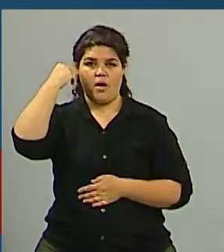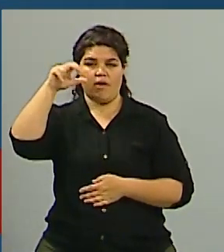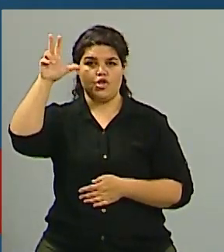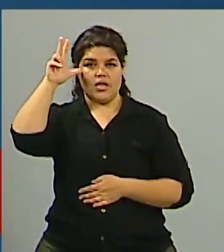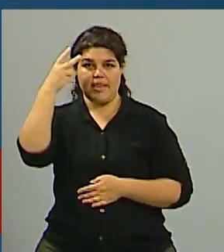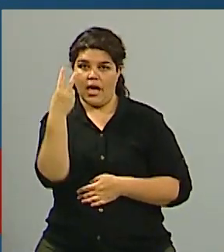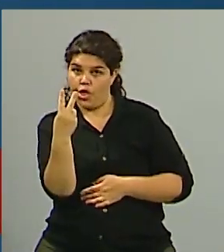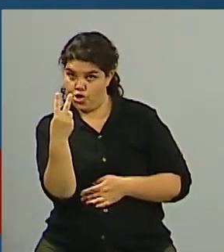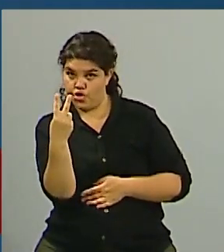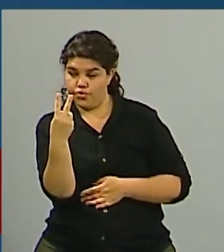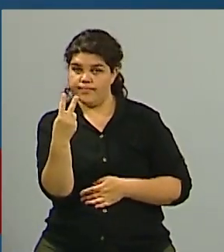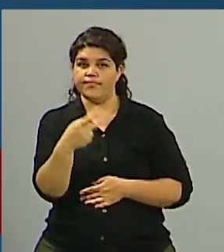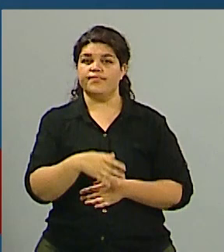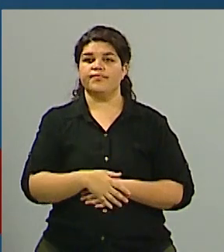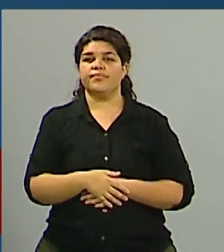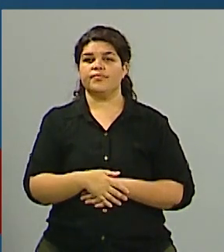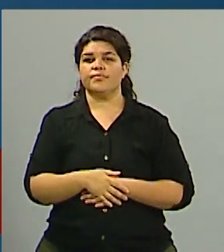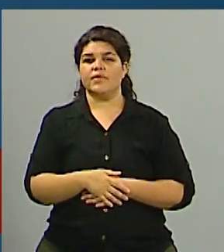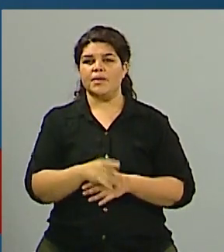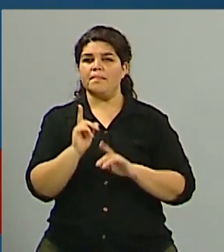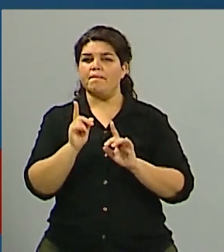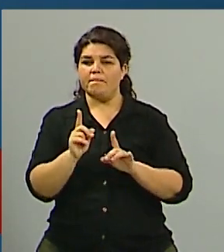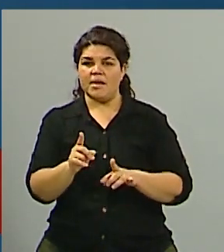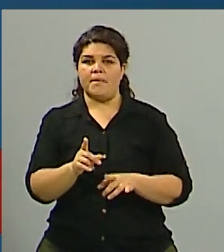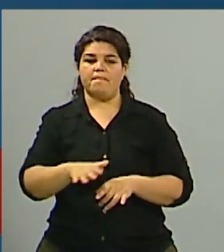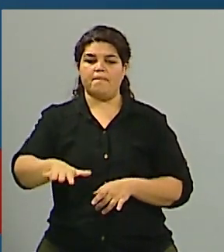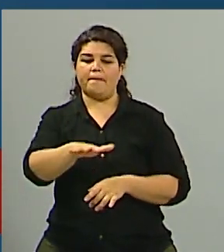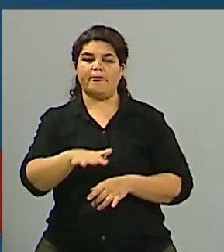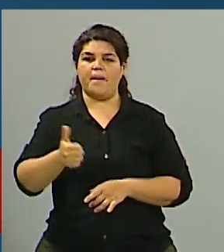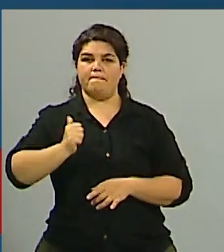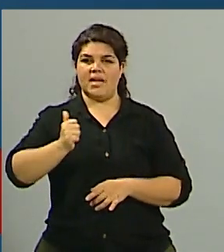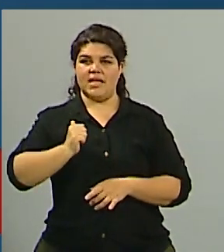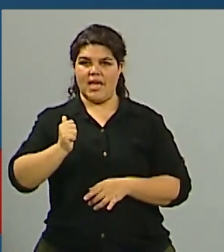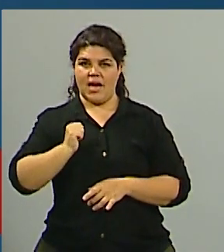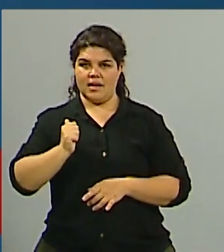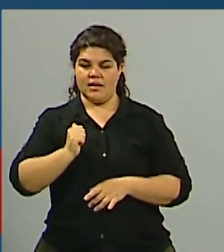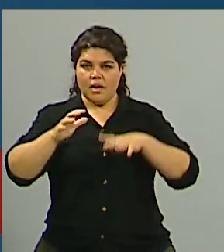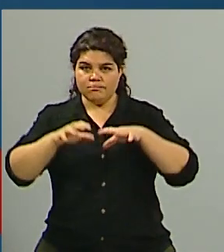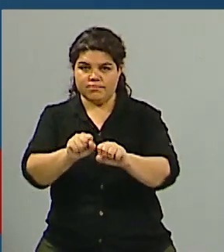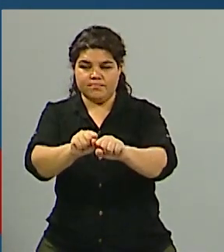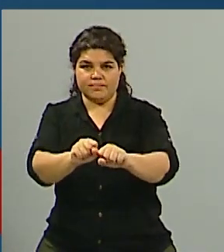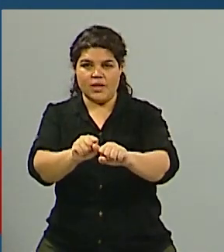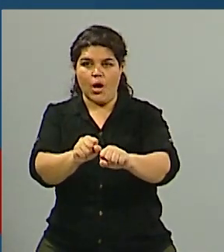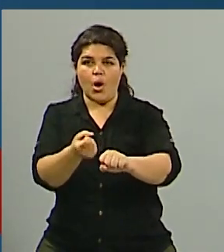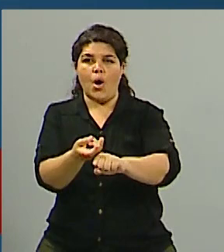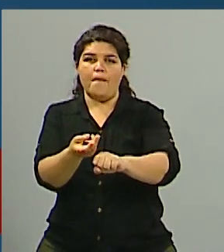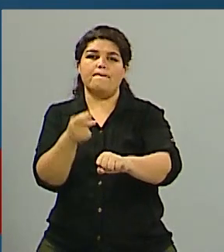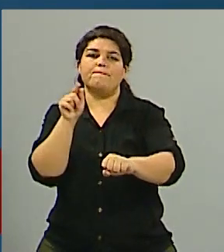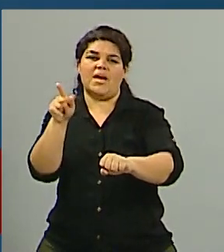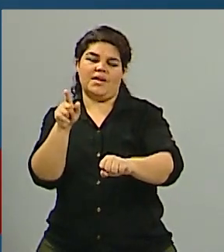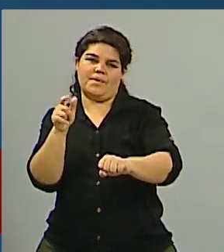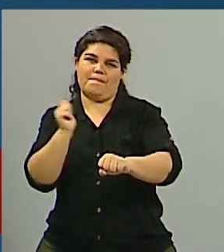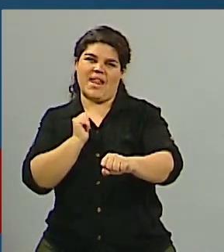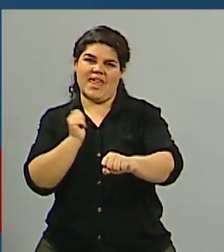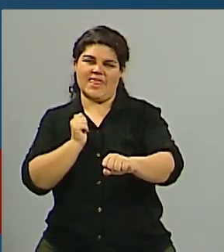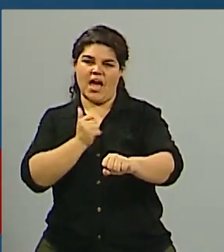antes de la recuperación militar de las islas por parte del gobierno de la dictadura